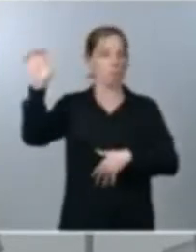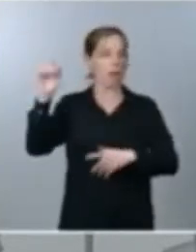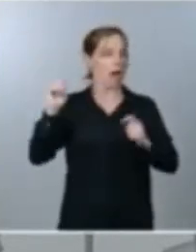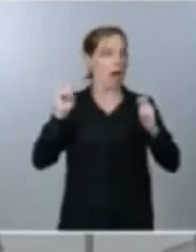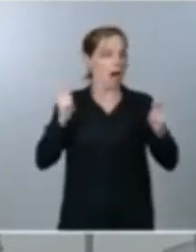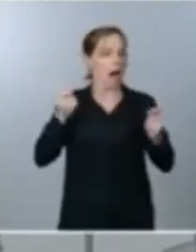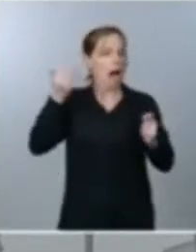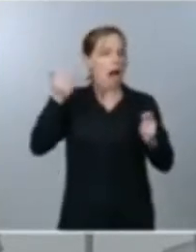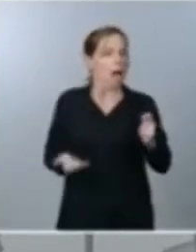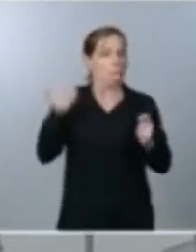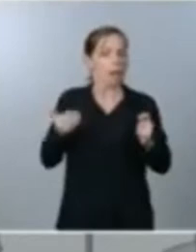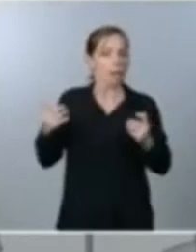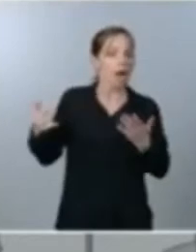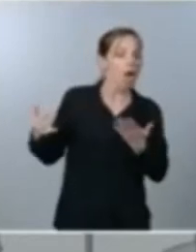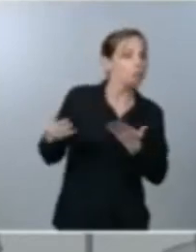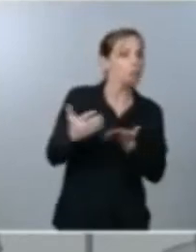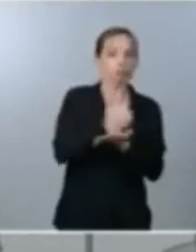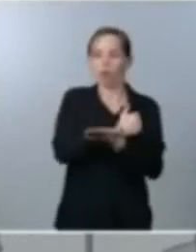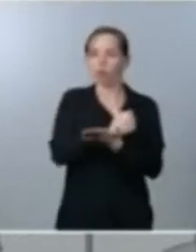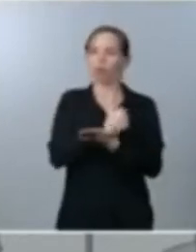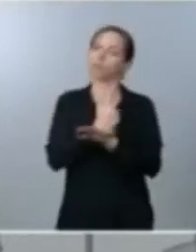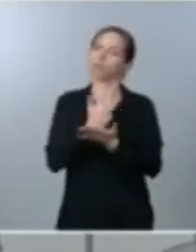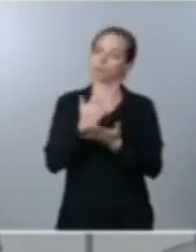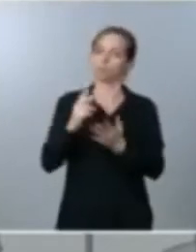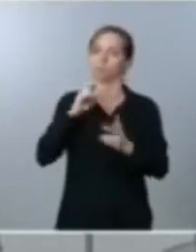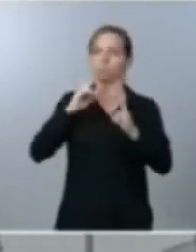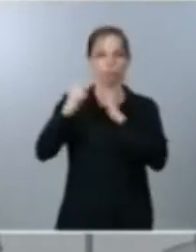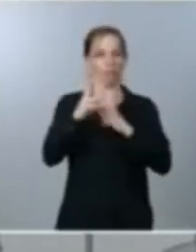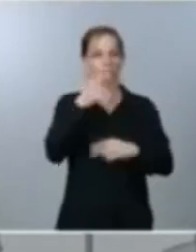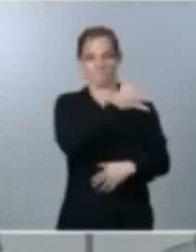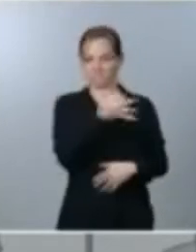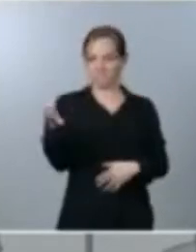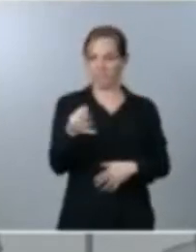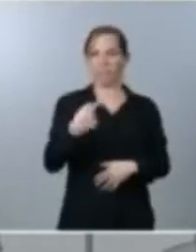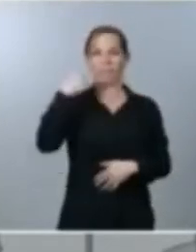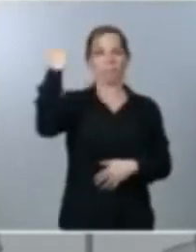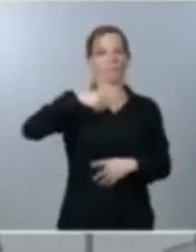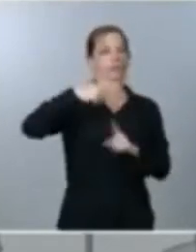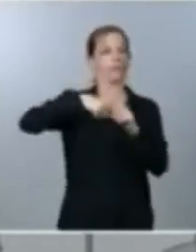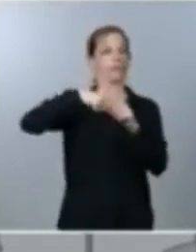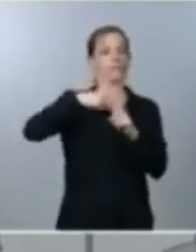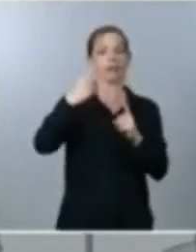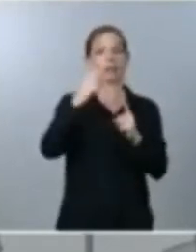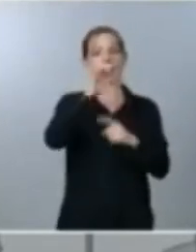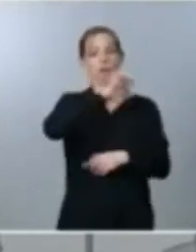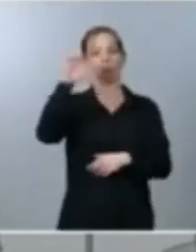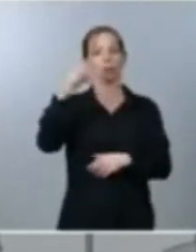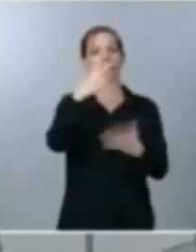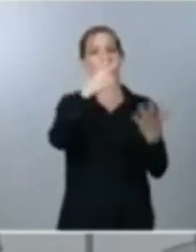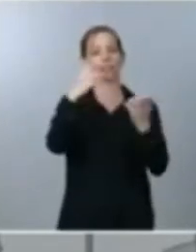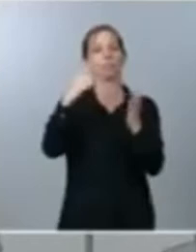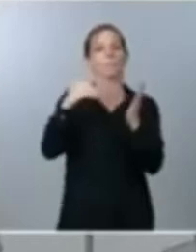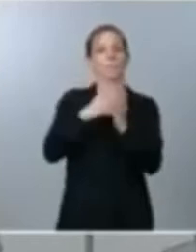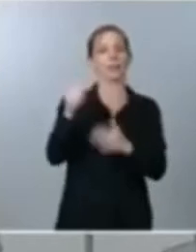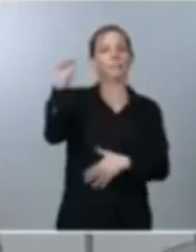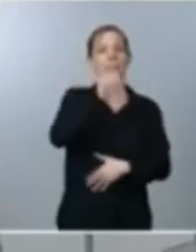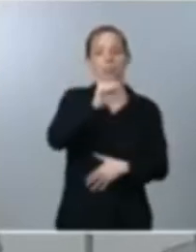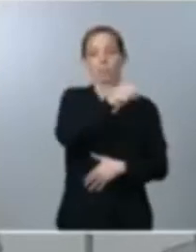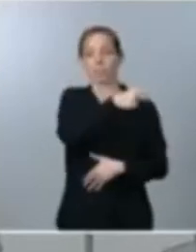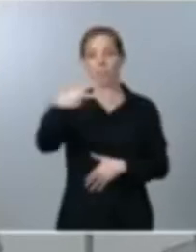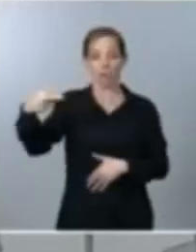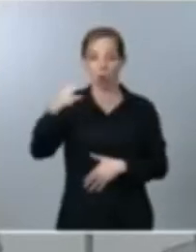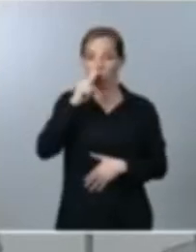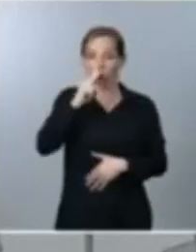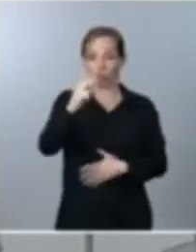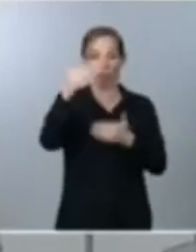basta recordar que a nivel europeo van a ser 700.000 millones de euros los que se van a movilizar durante los próximos años 140.000